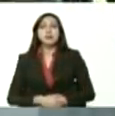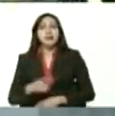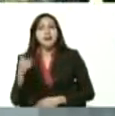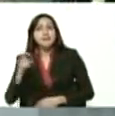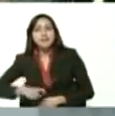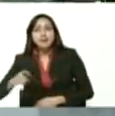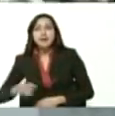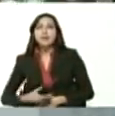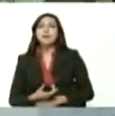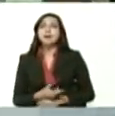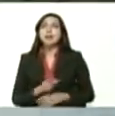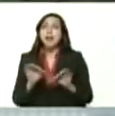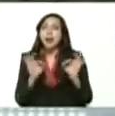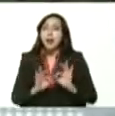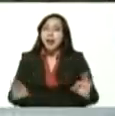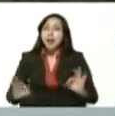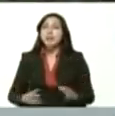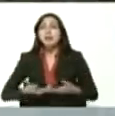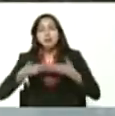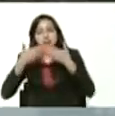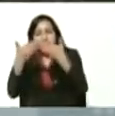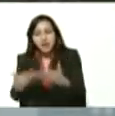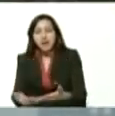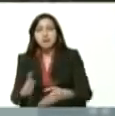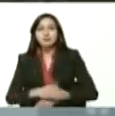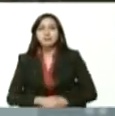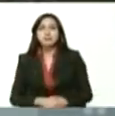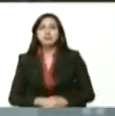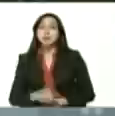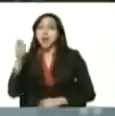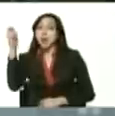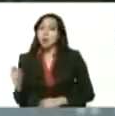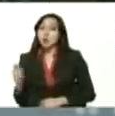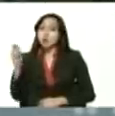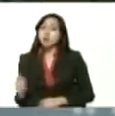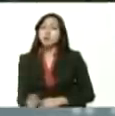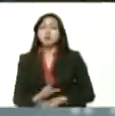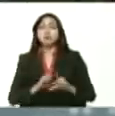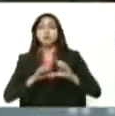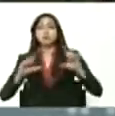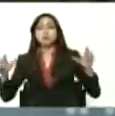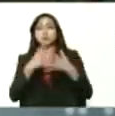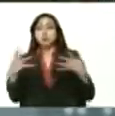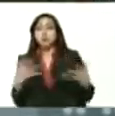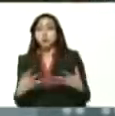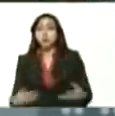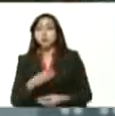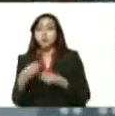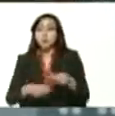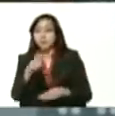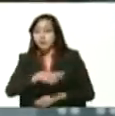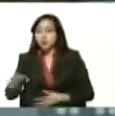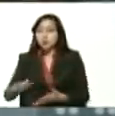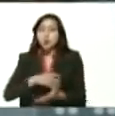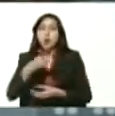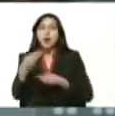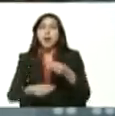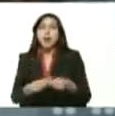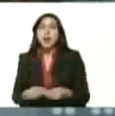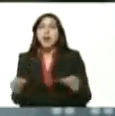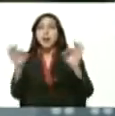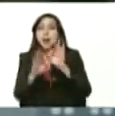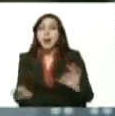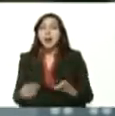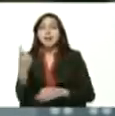nada para producir esa es la consigna que al productor no le falte nada y el productor